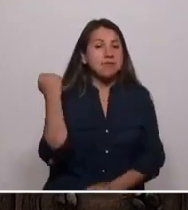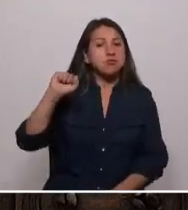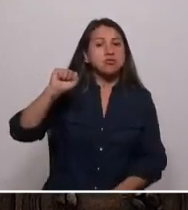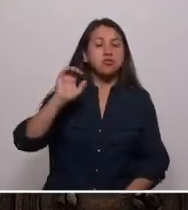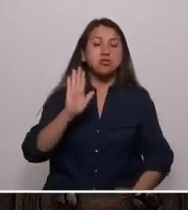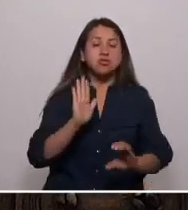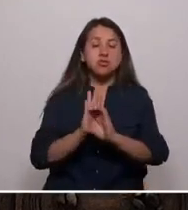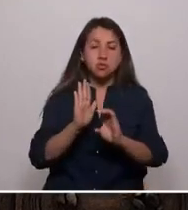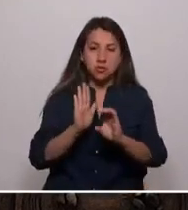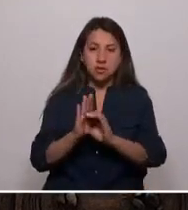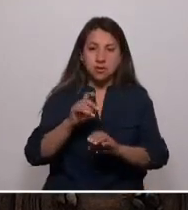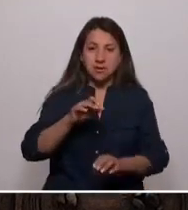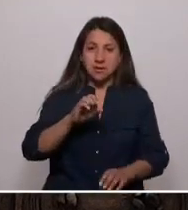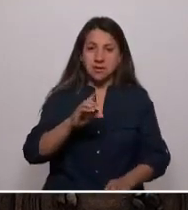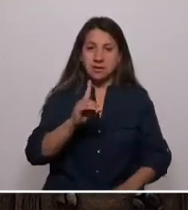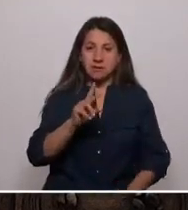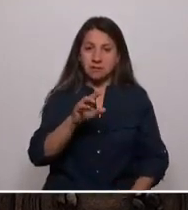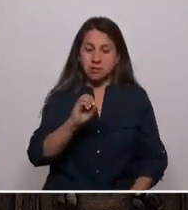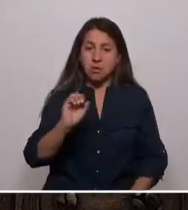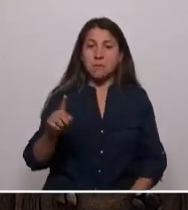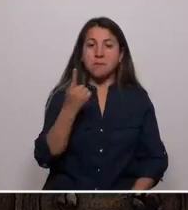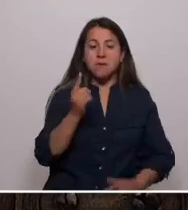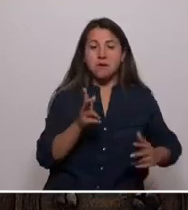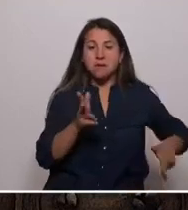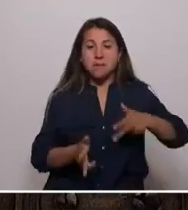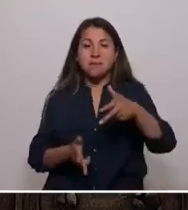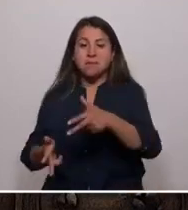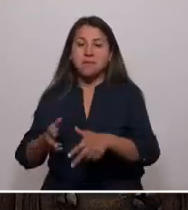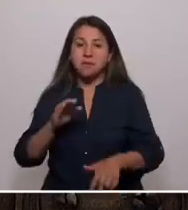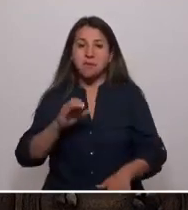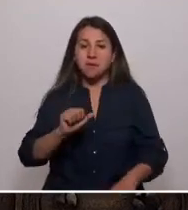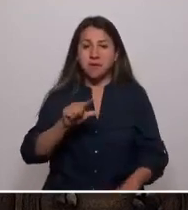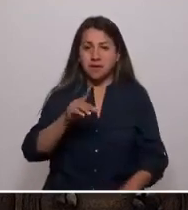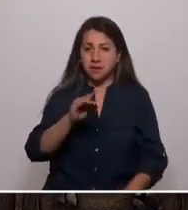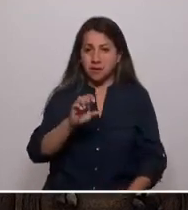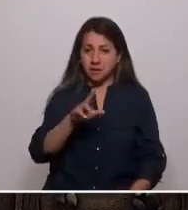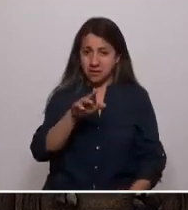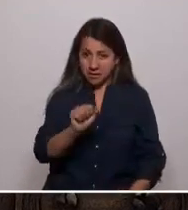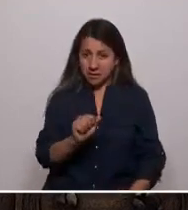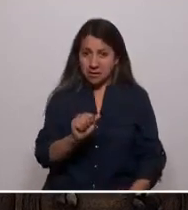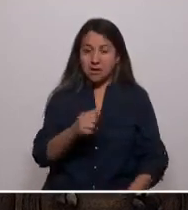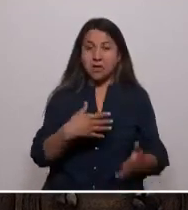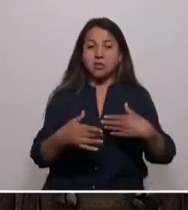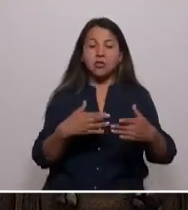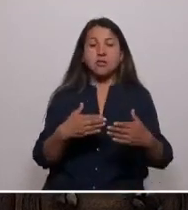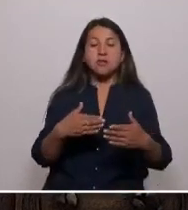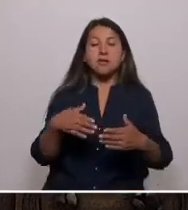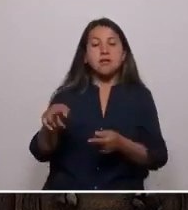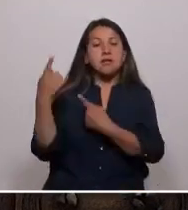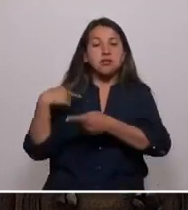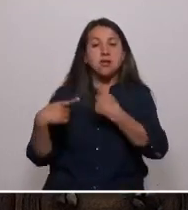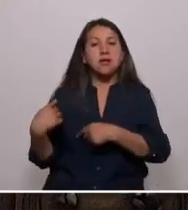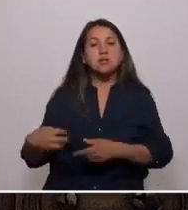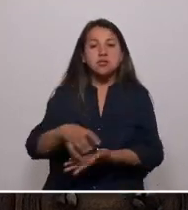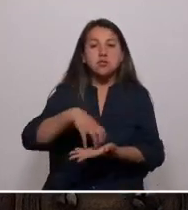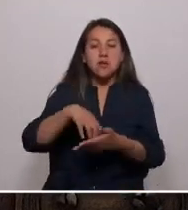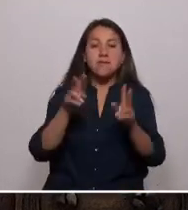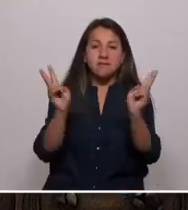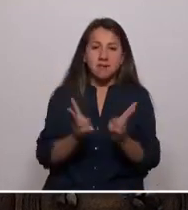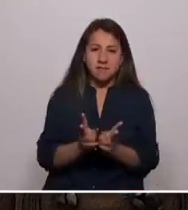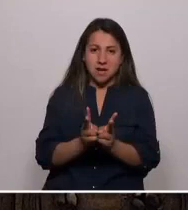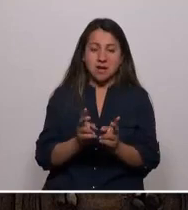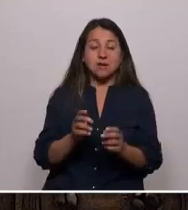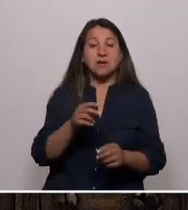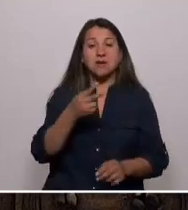Pedro León Gallo, del primer ferrocarril en caldera y de la histórica ciudad educadora de Vallenar. Una zona diversa, minera,